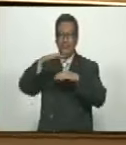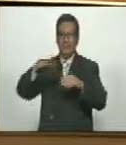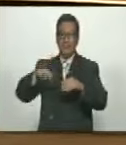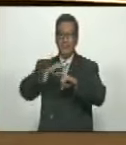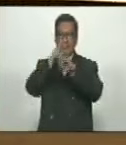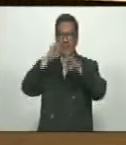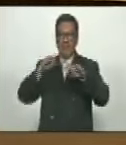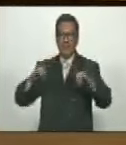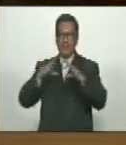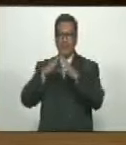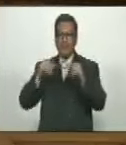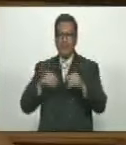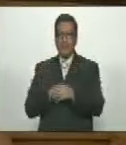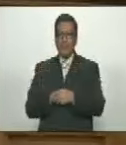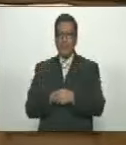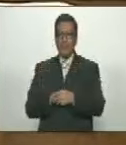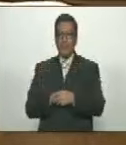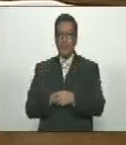feliz navidad a todas y a todos